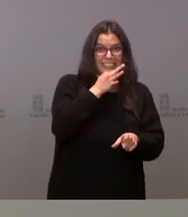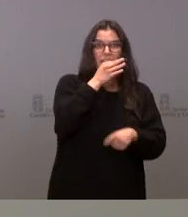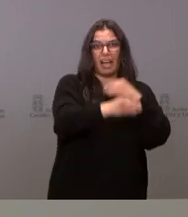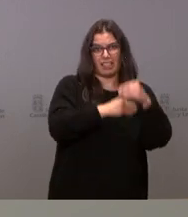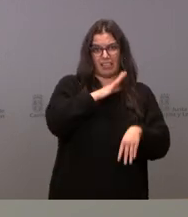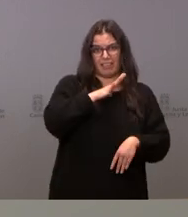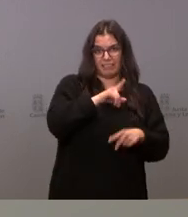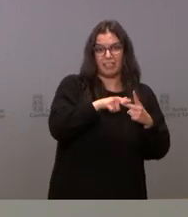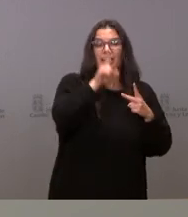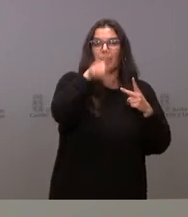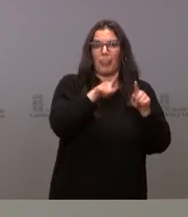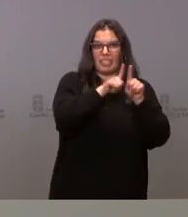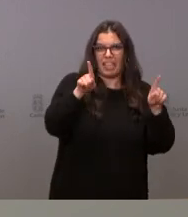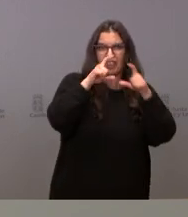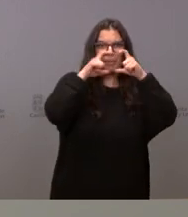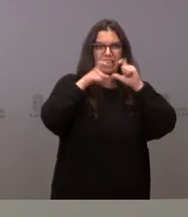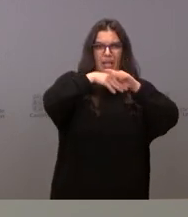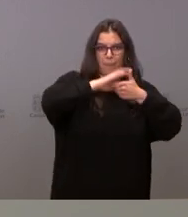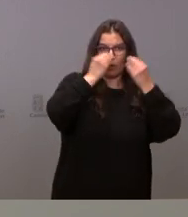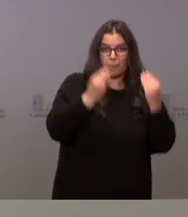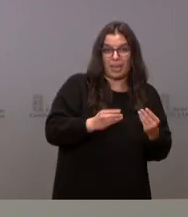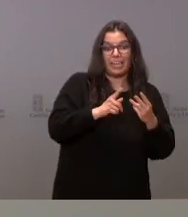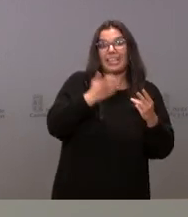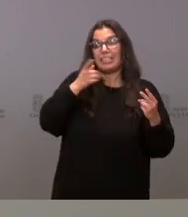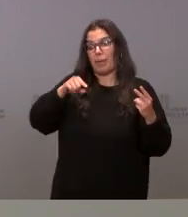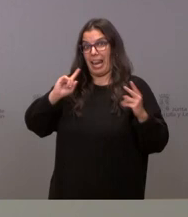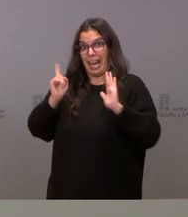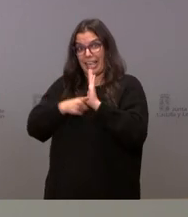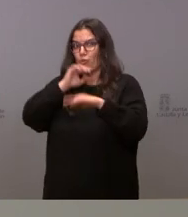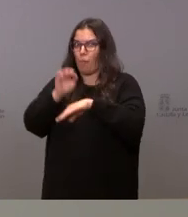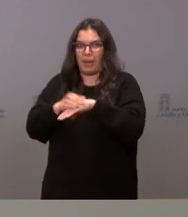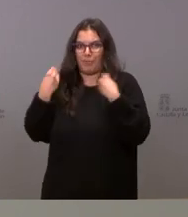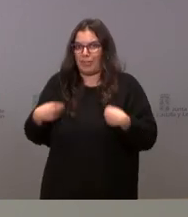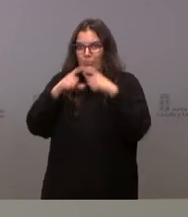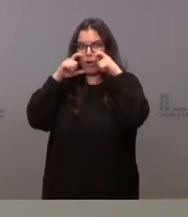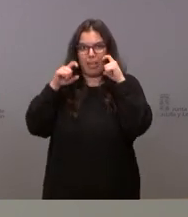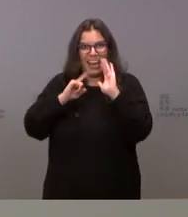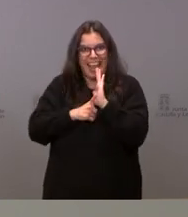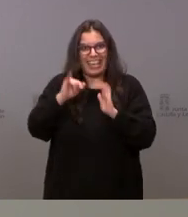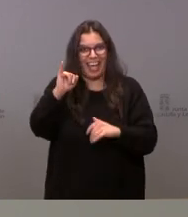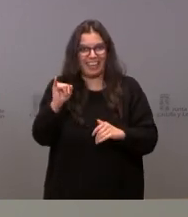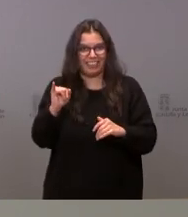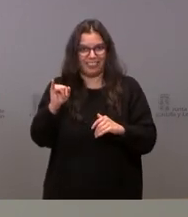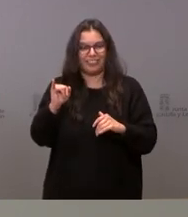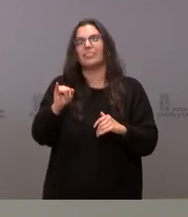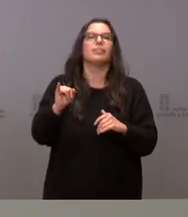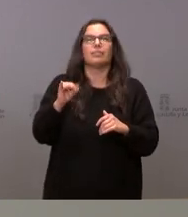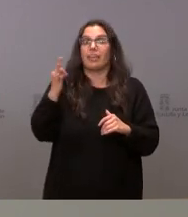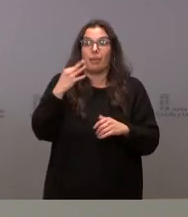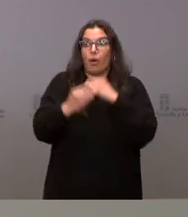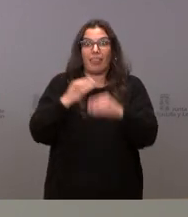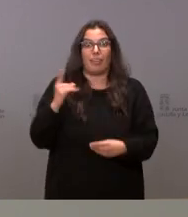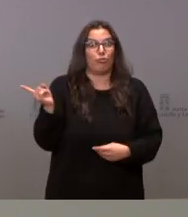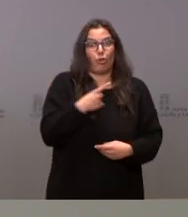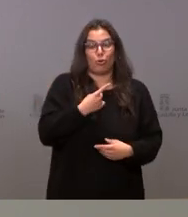aplicación de las 6 M y la mascarilla en aplicación de la ley actualmente vigente y eso lo tenemos que hacer todos.